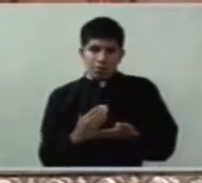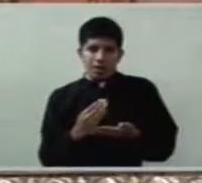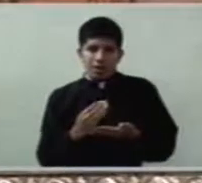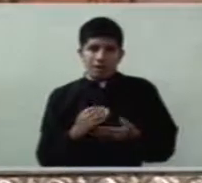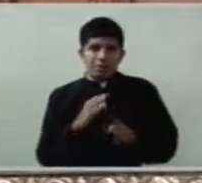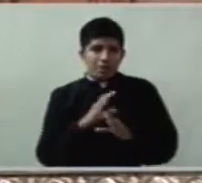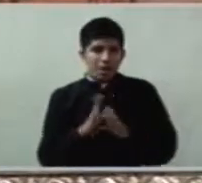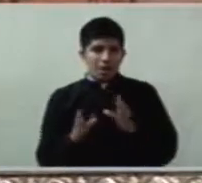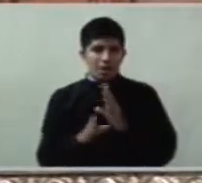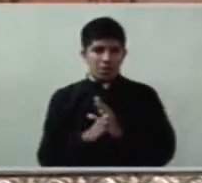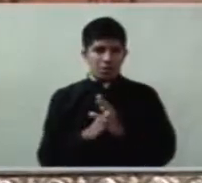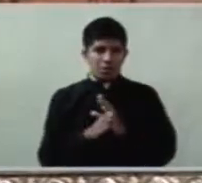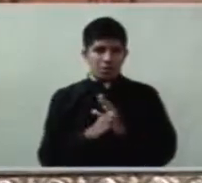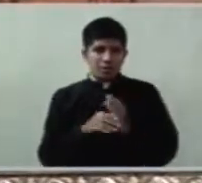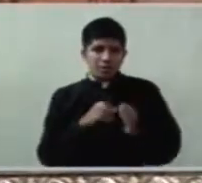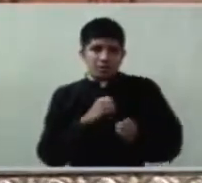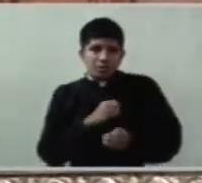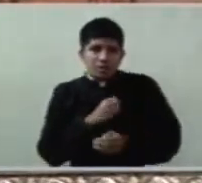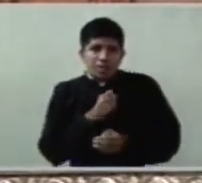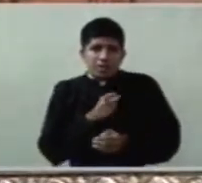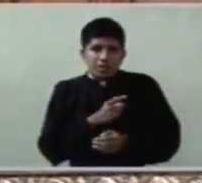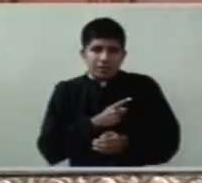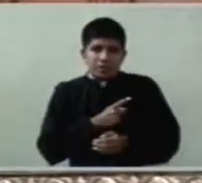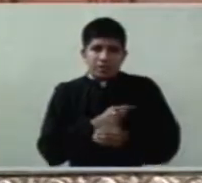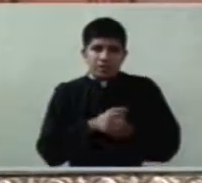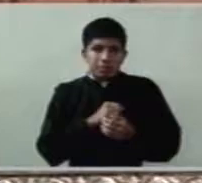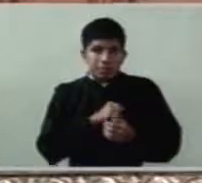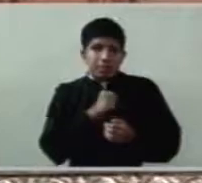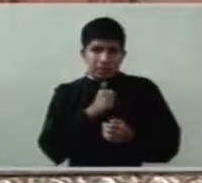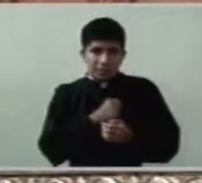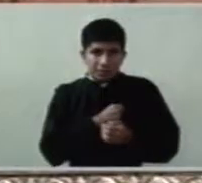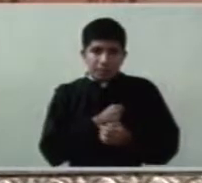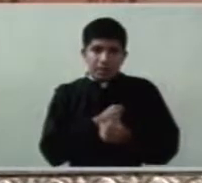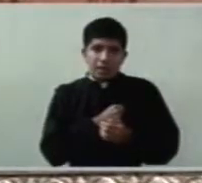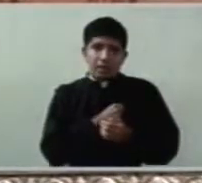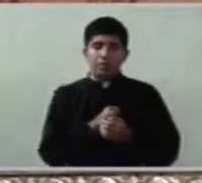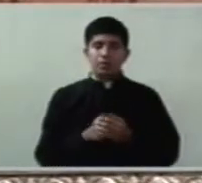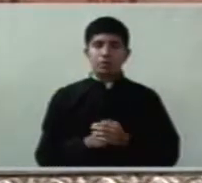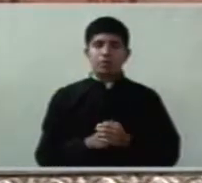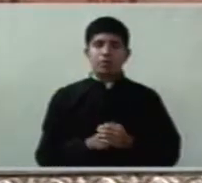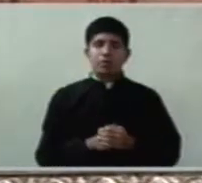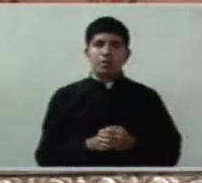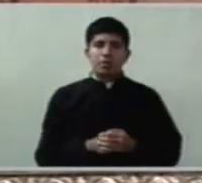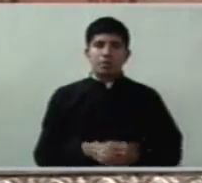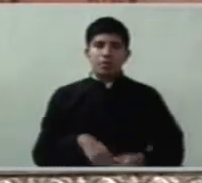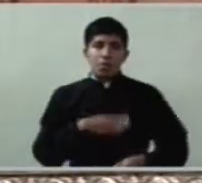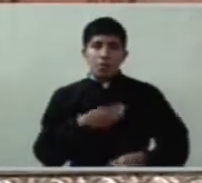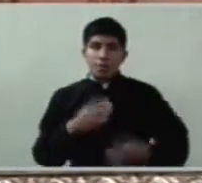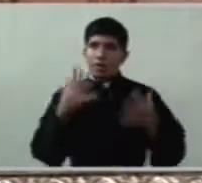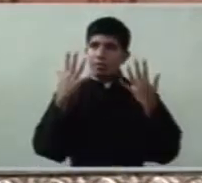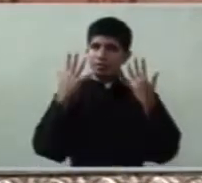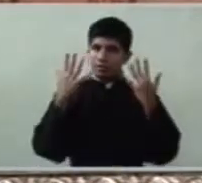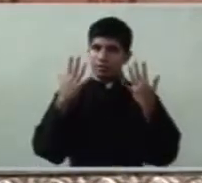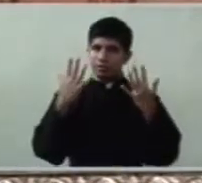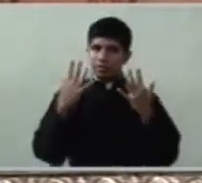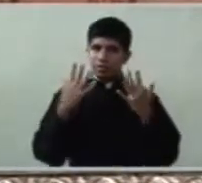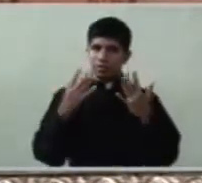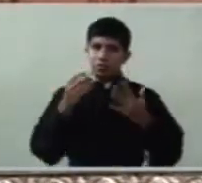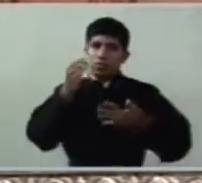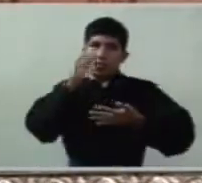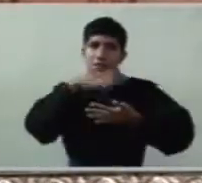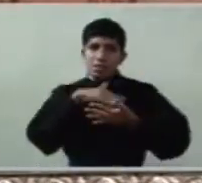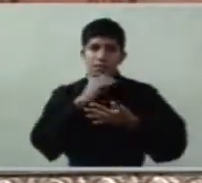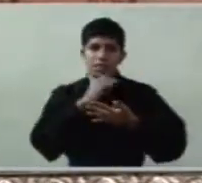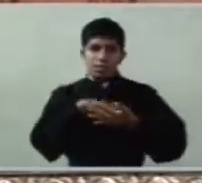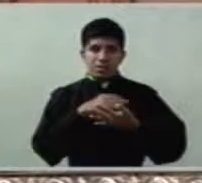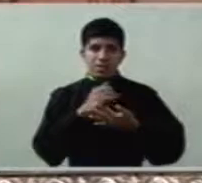buenas buenas convicciones que te dé una capacidad de tomar